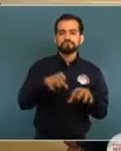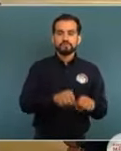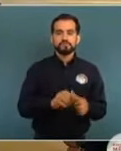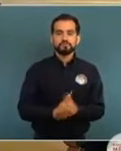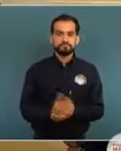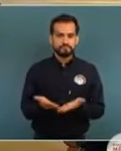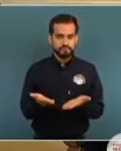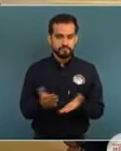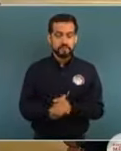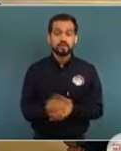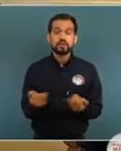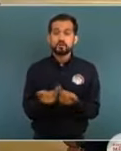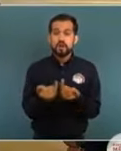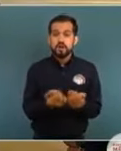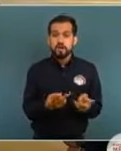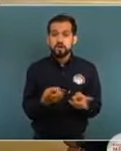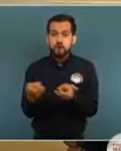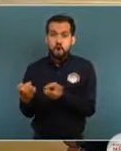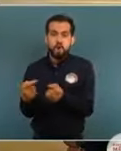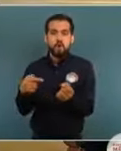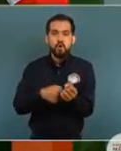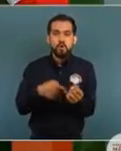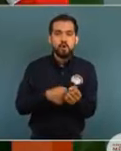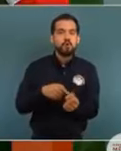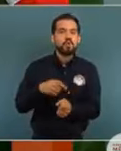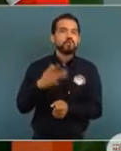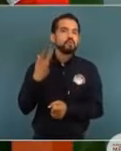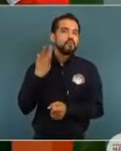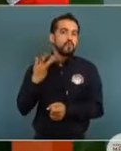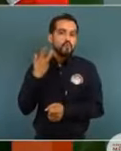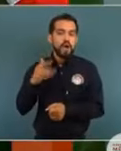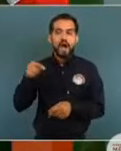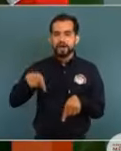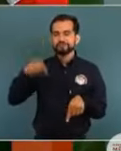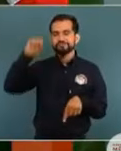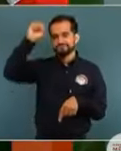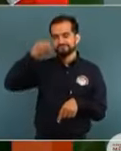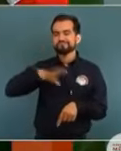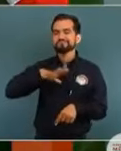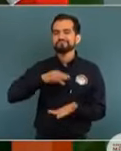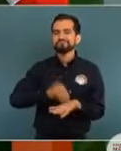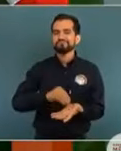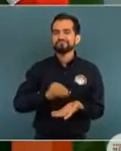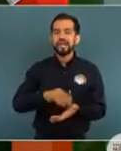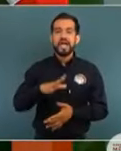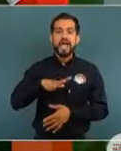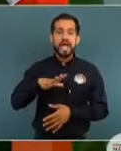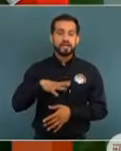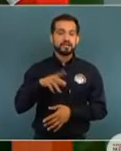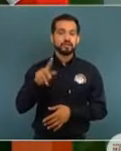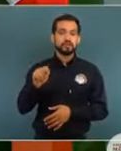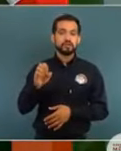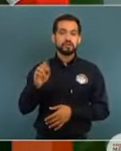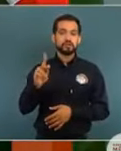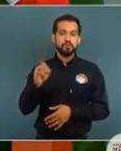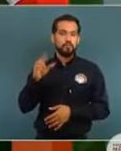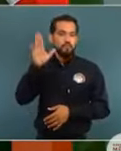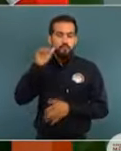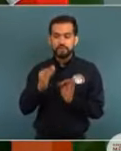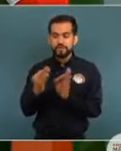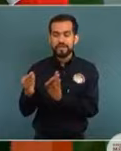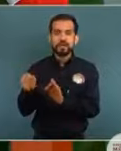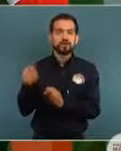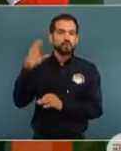También el robo de hidrocarburos está presente en el estado. Aquí se tiene un poliducto Topolobampo